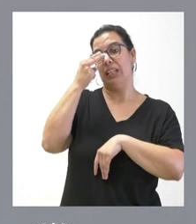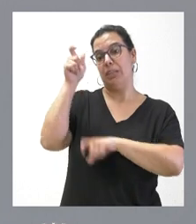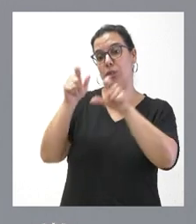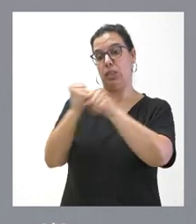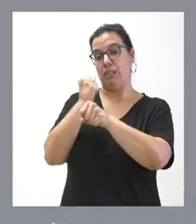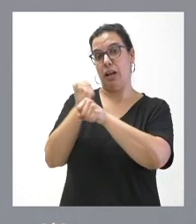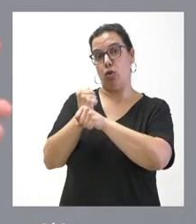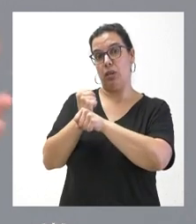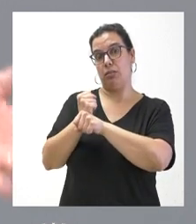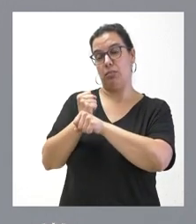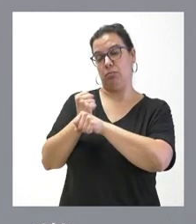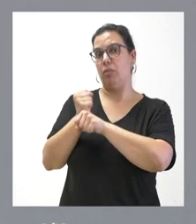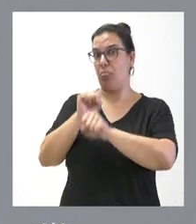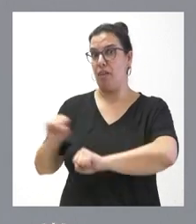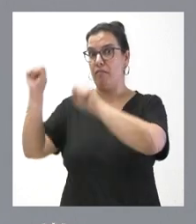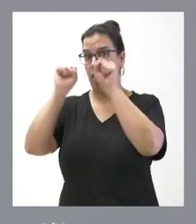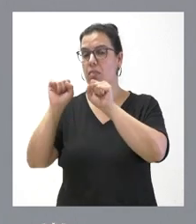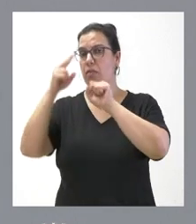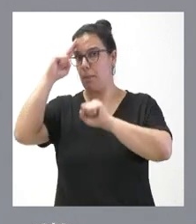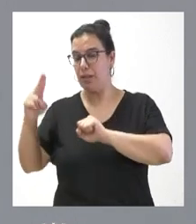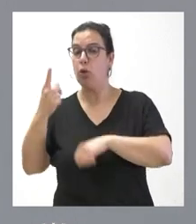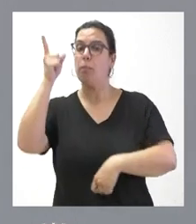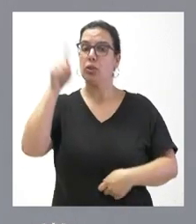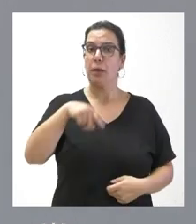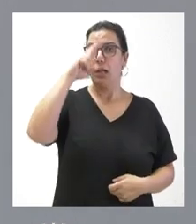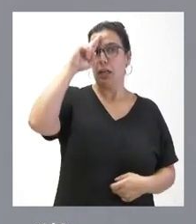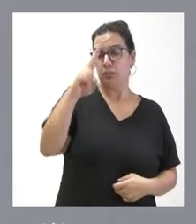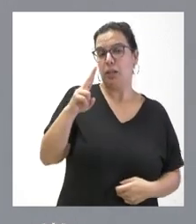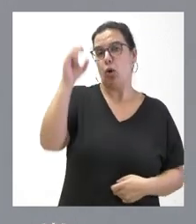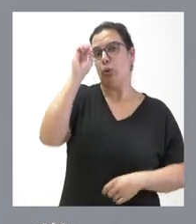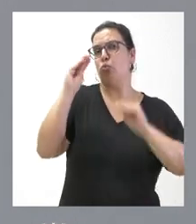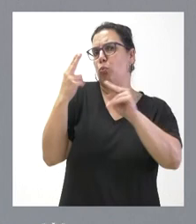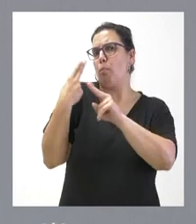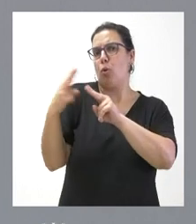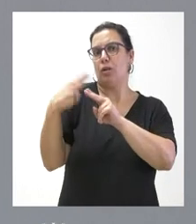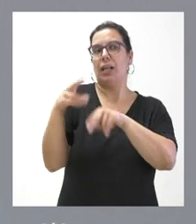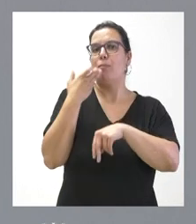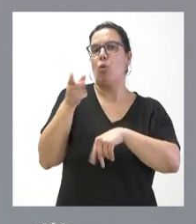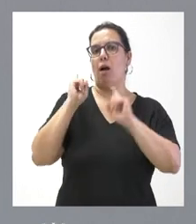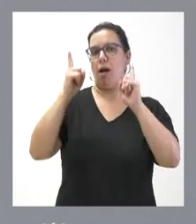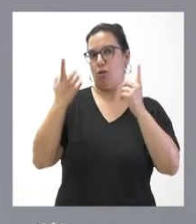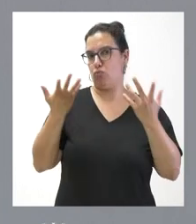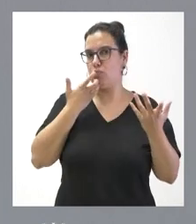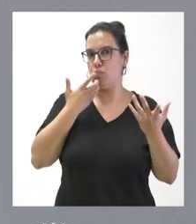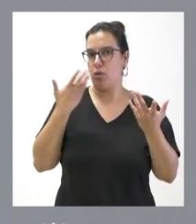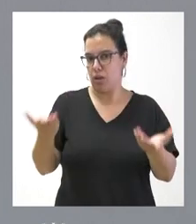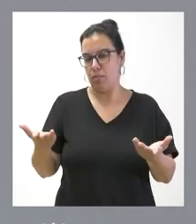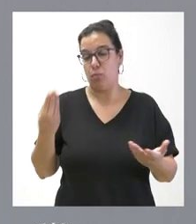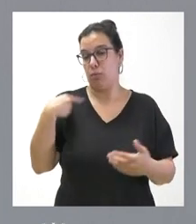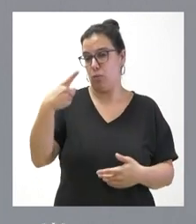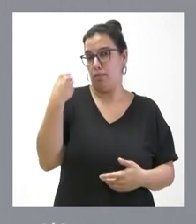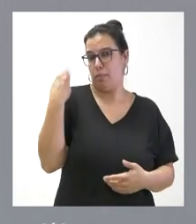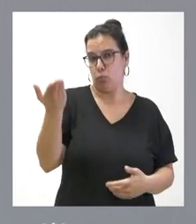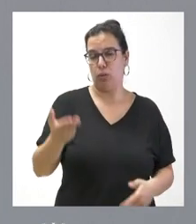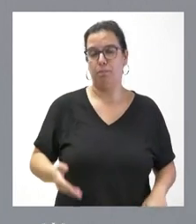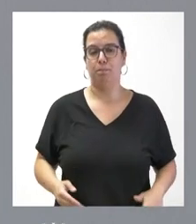fundamental. Pero también respeto cuando tienen algunas posiciones de ámbito político, como es este el caso concreto que usted plantea.